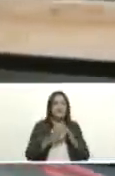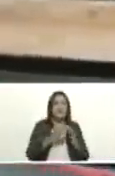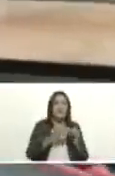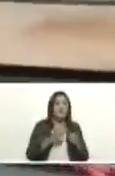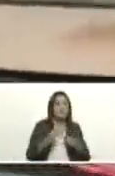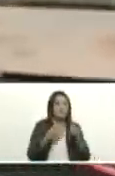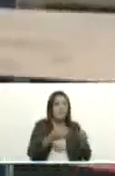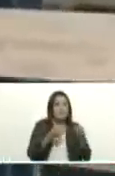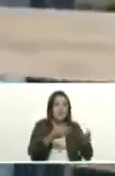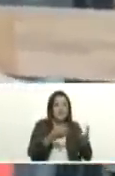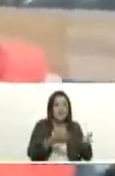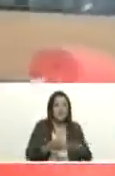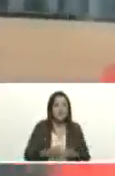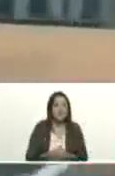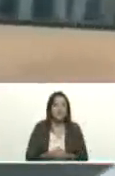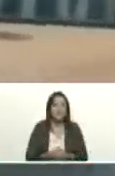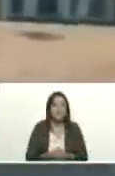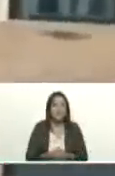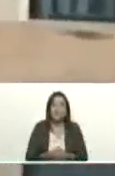tricolor ¿qué me dices tú paredes?